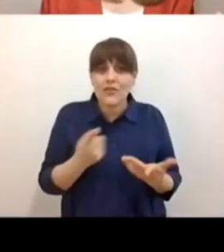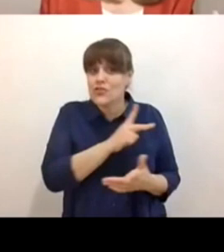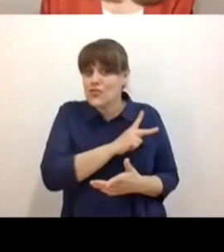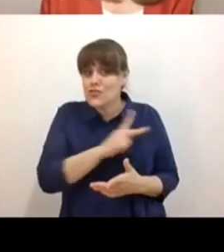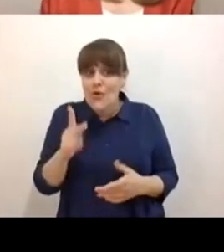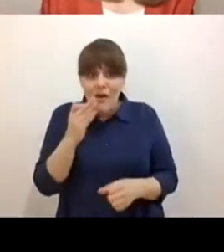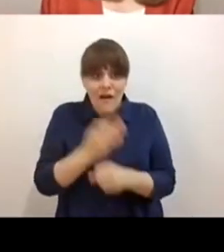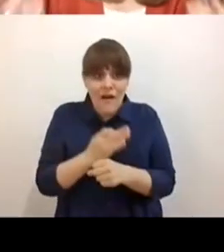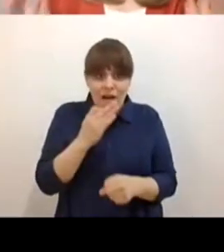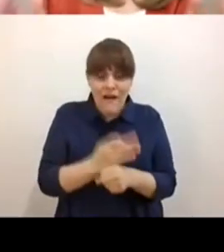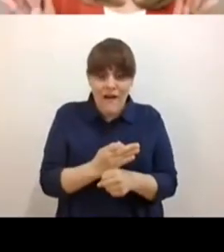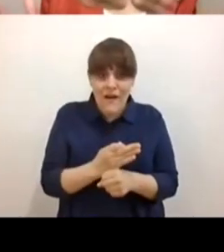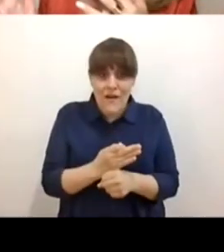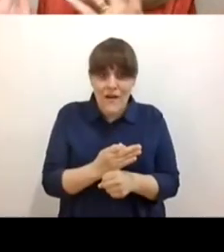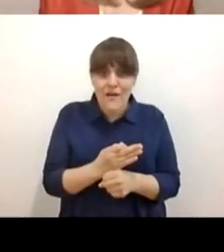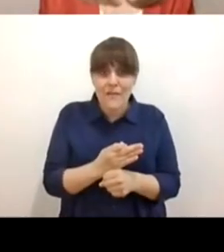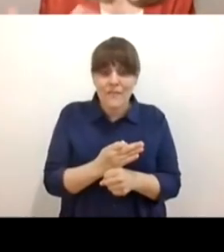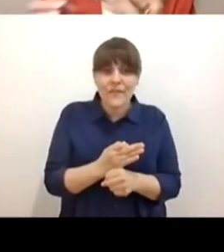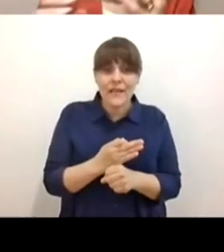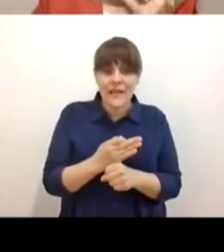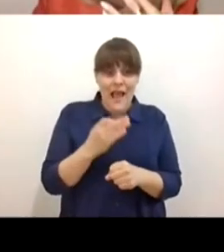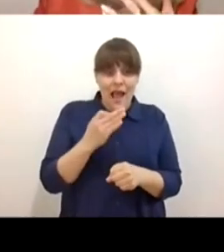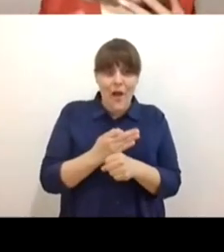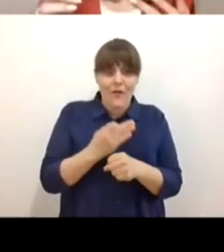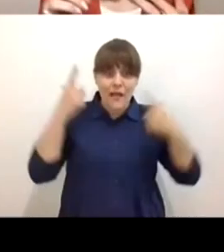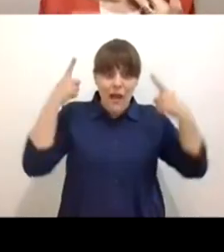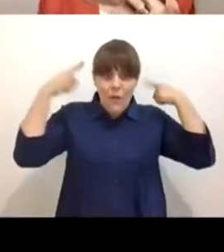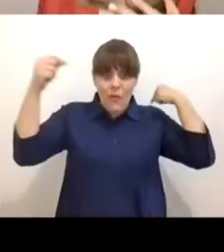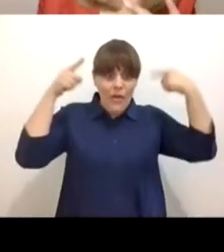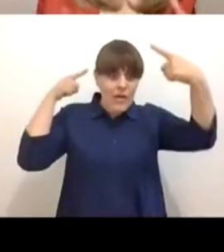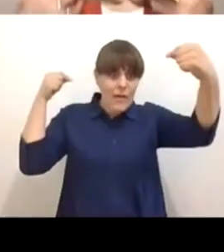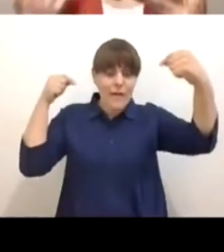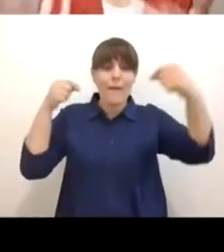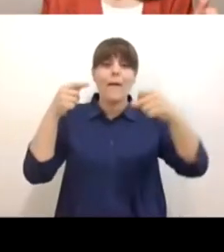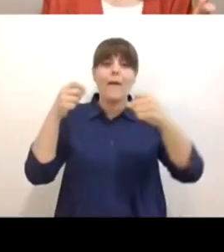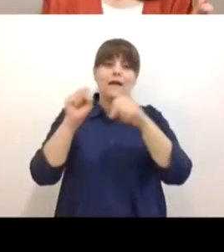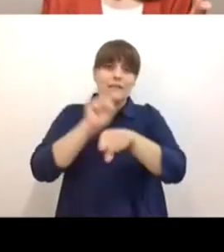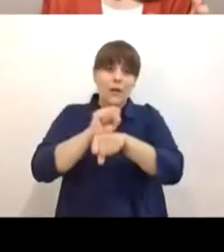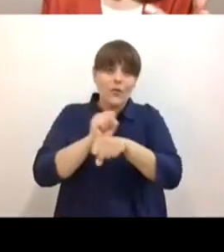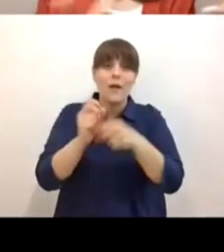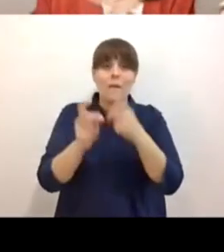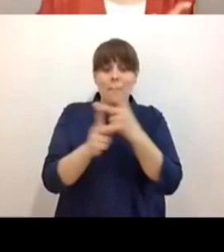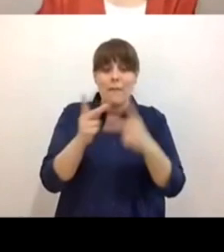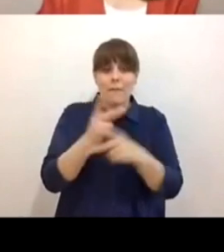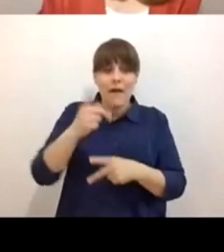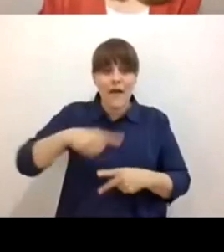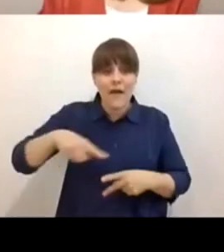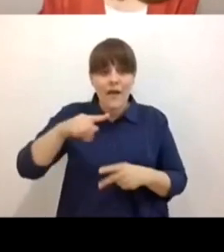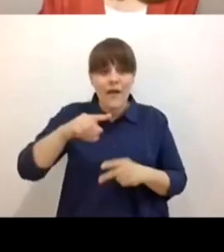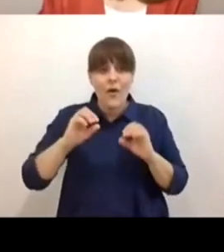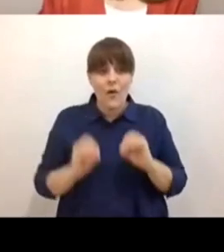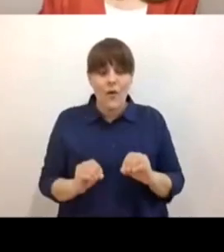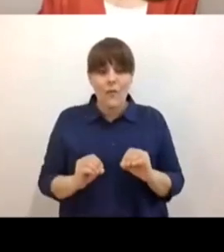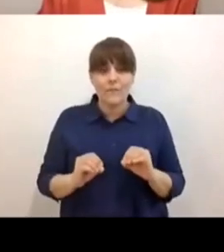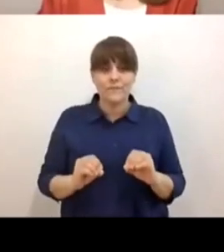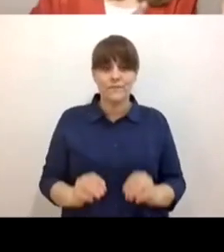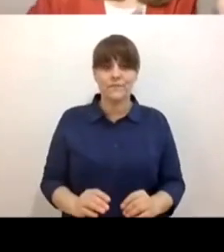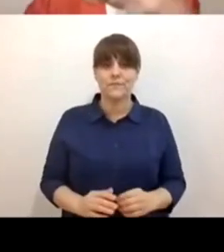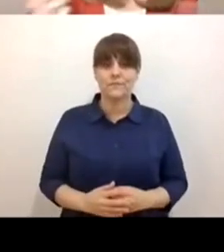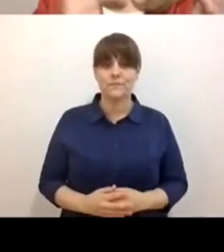actualmente que se iban a graduar de secundaria o de prepa o muchas veces en carrera,